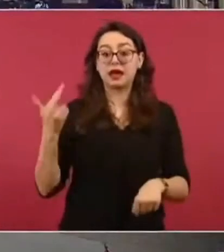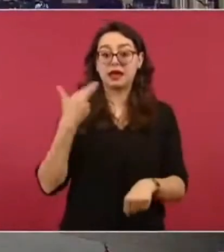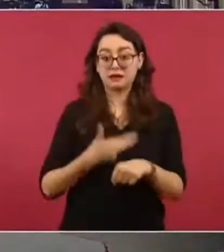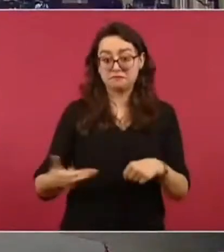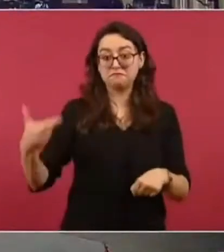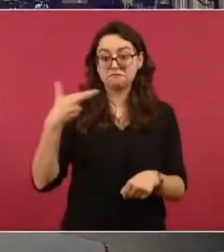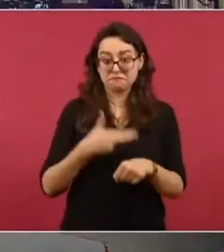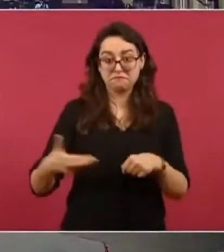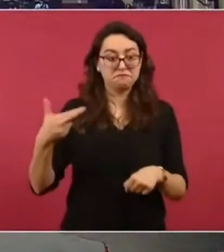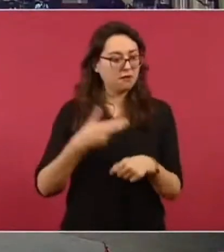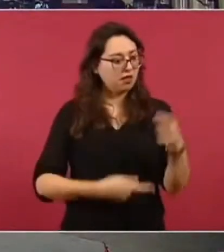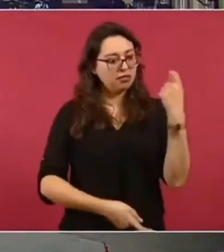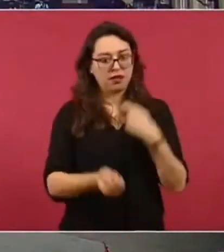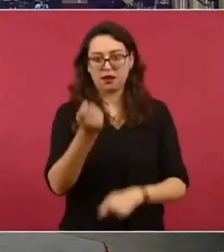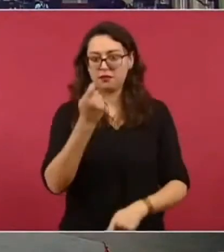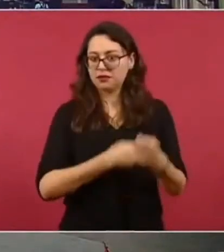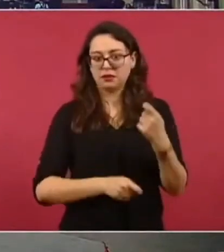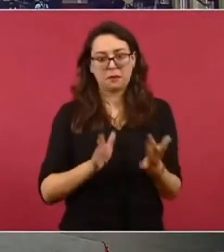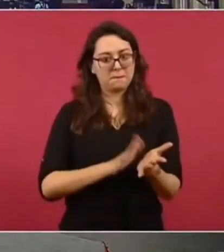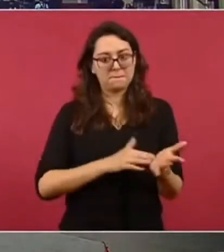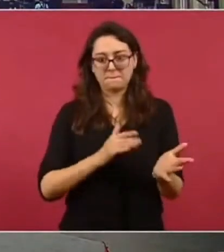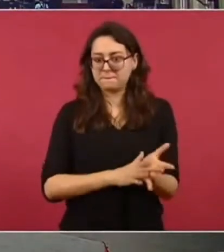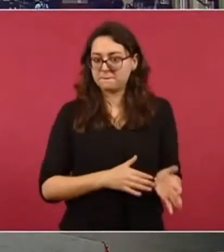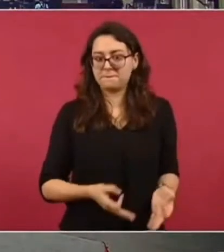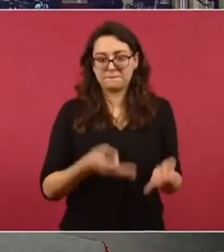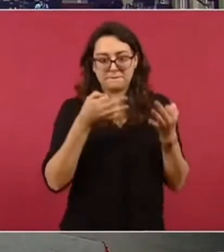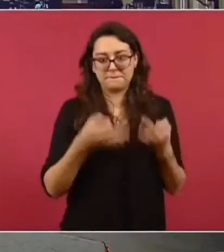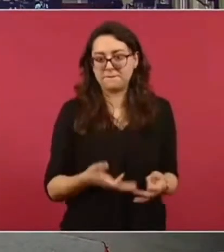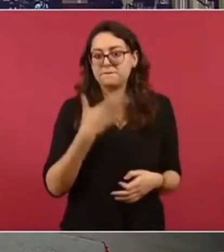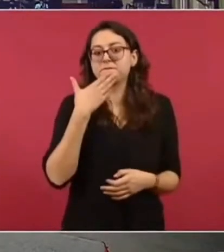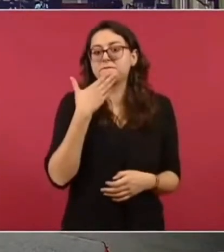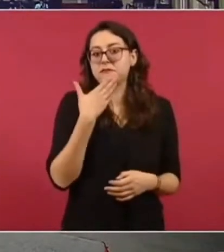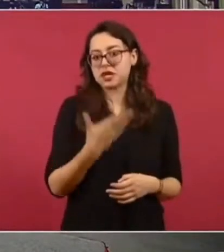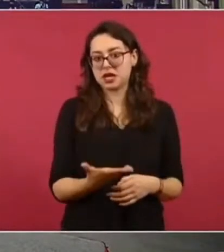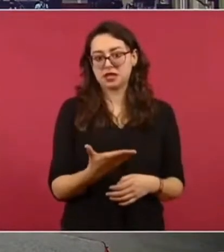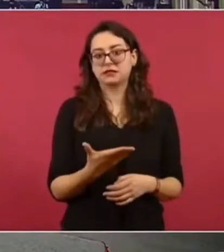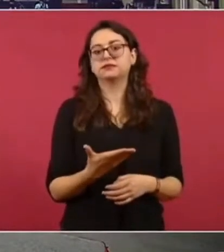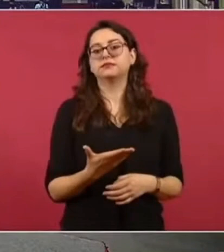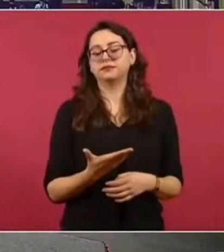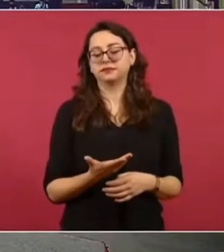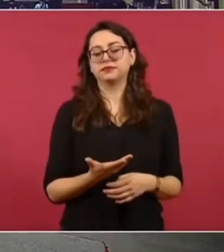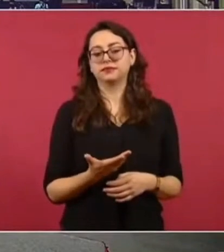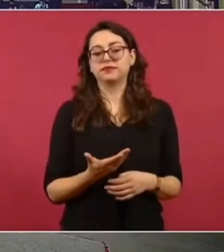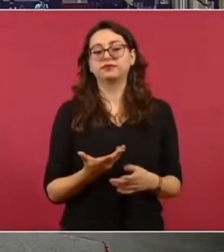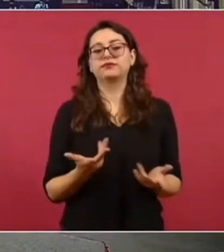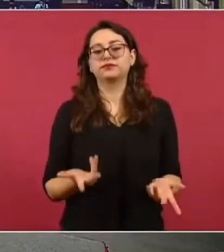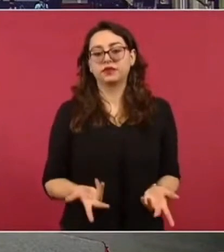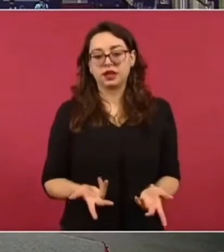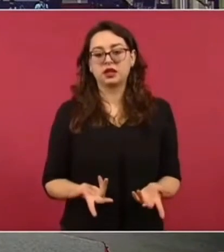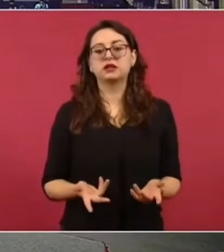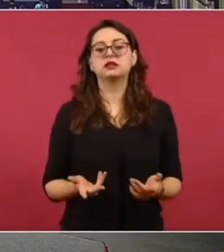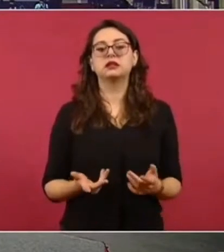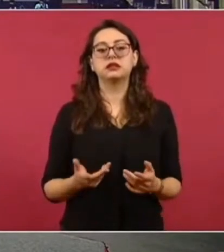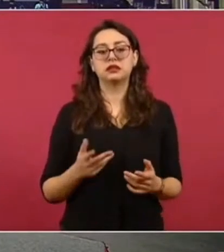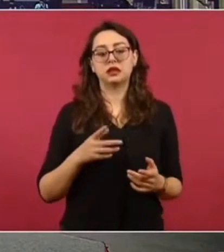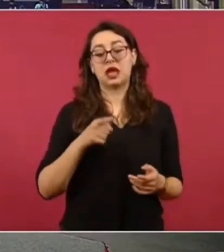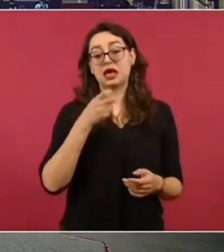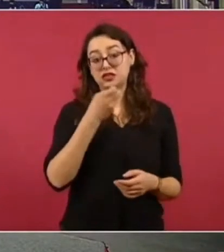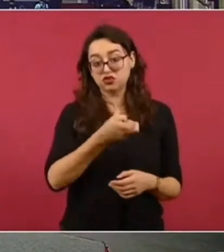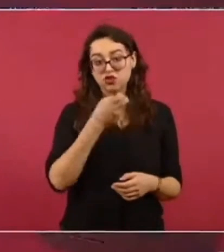ahí la lista de lo que se les envía para arreglar las calles.